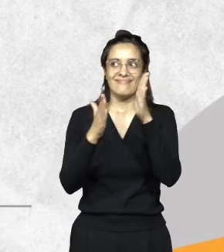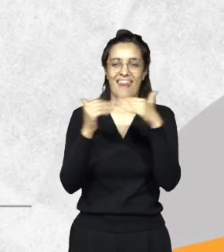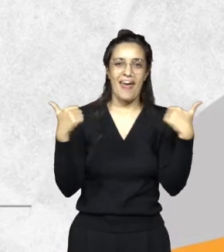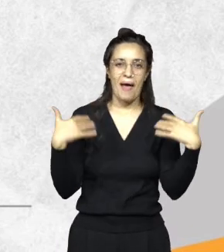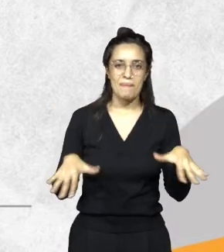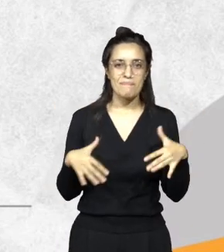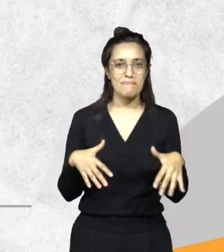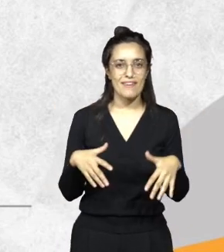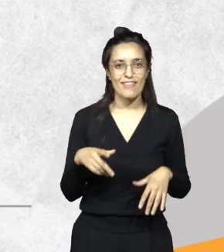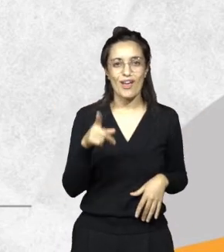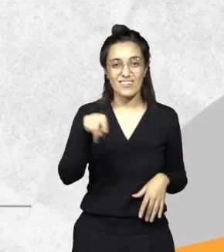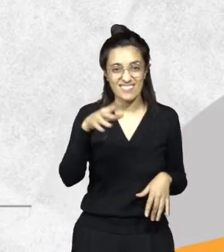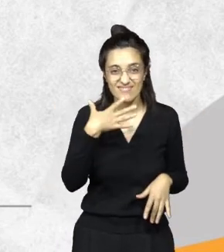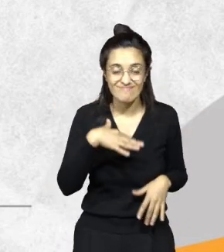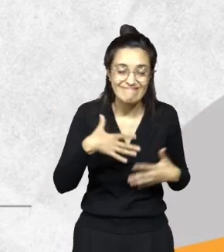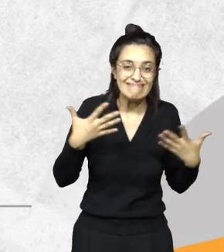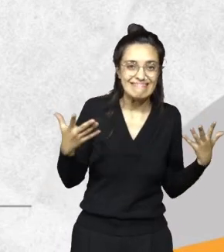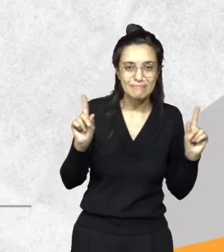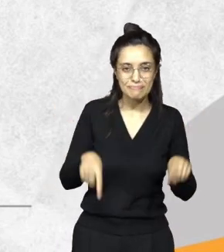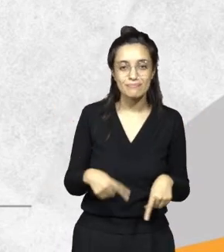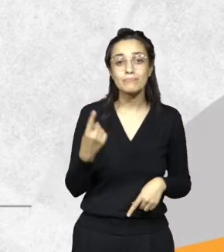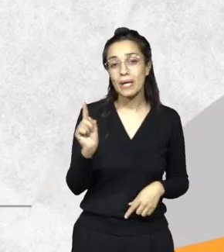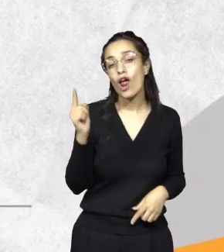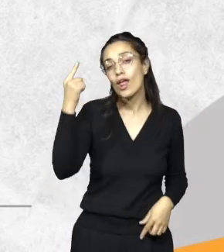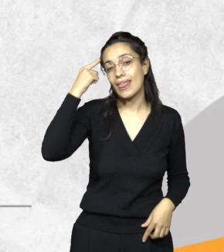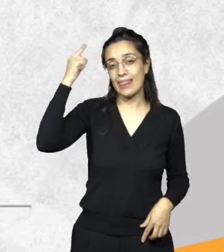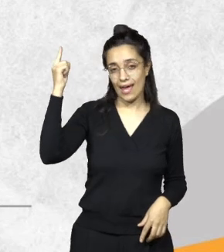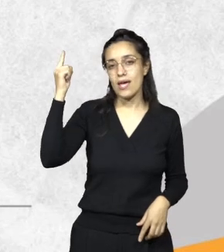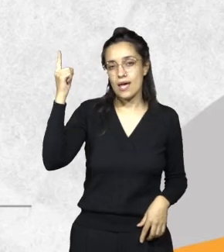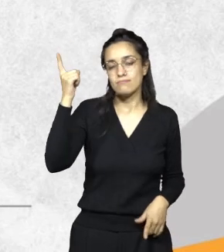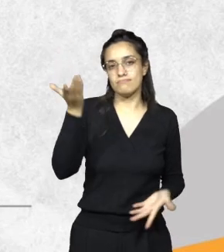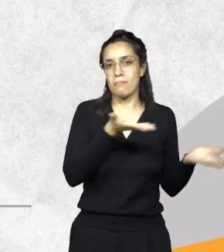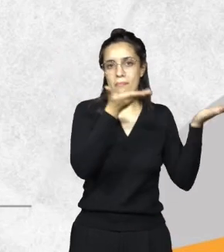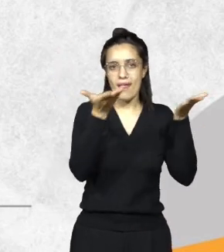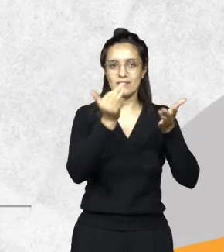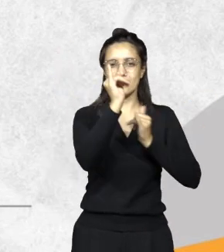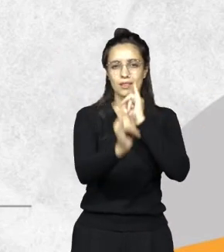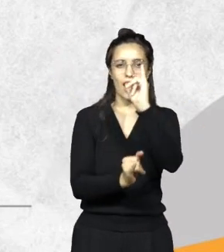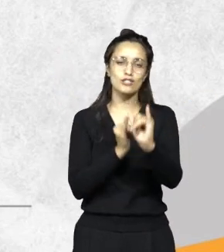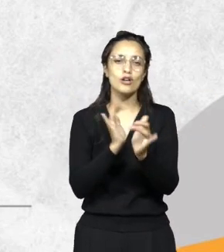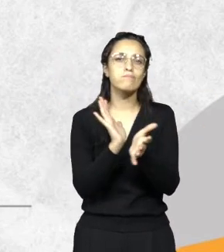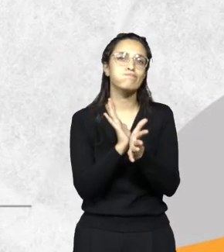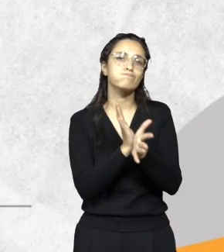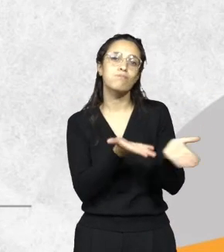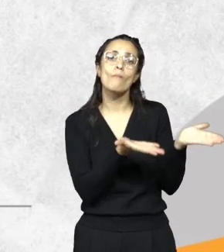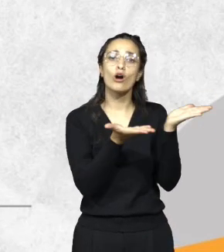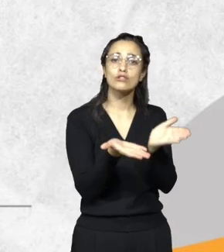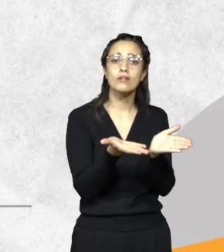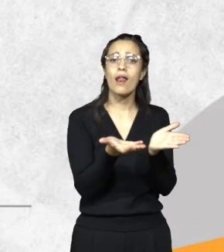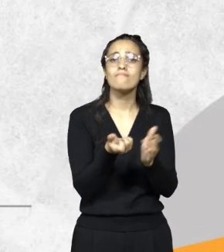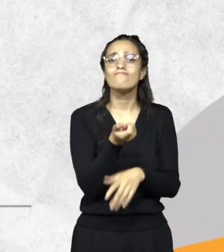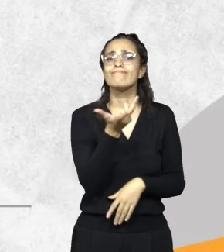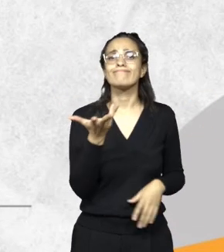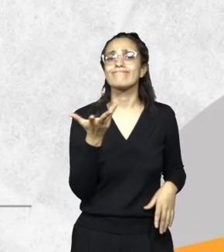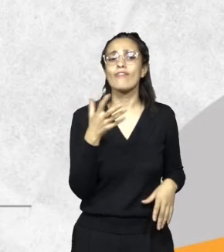si se llega a comprender, pero la idea de la presentación era mostrarles con cuántos organismos